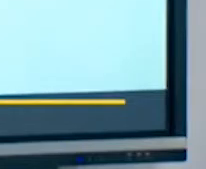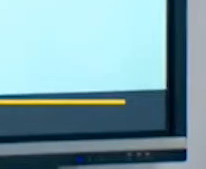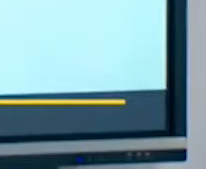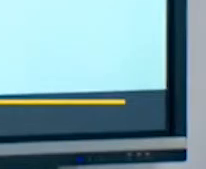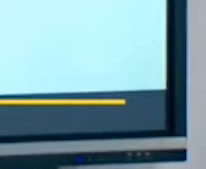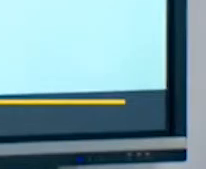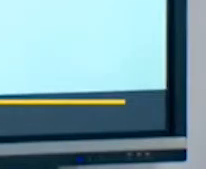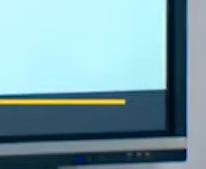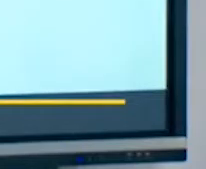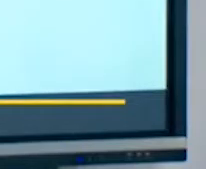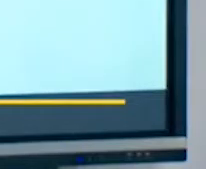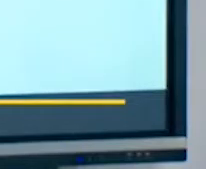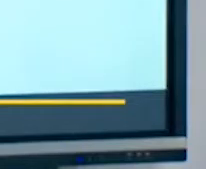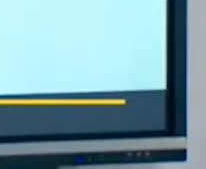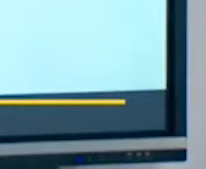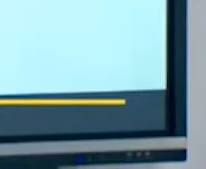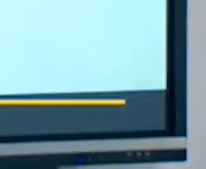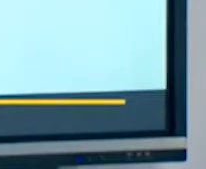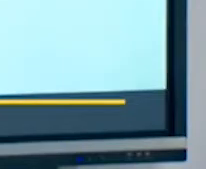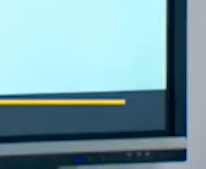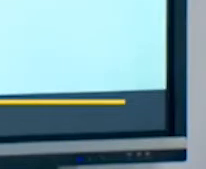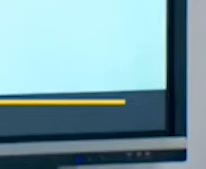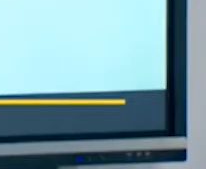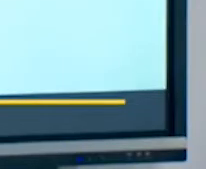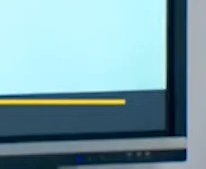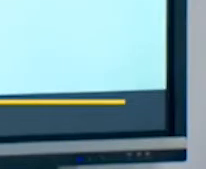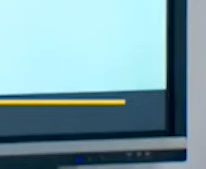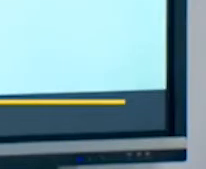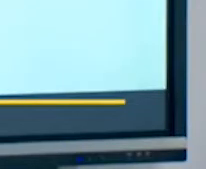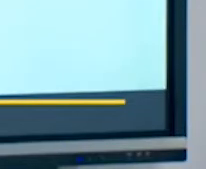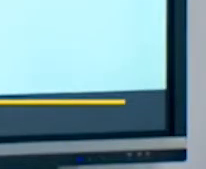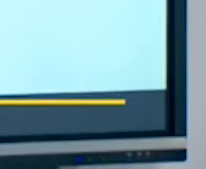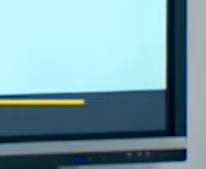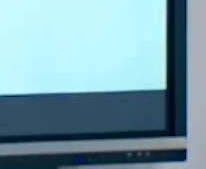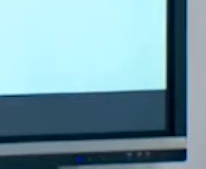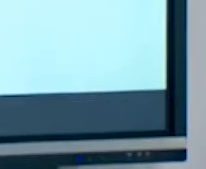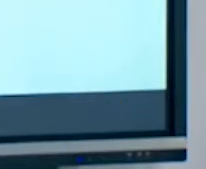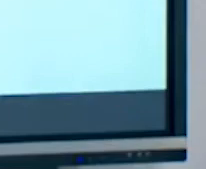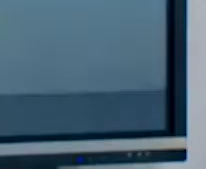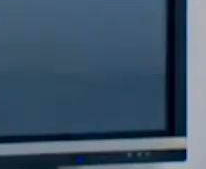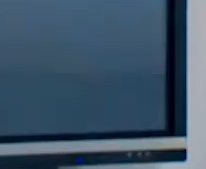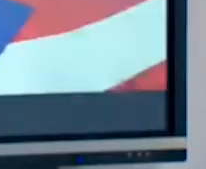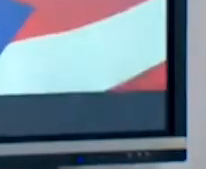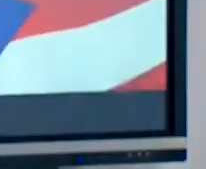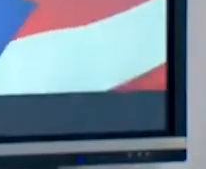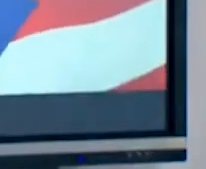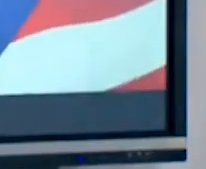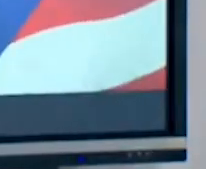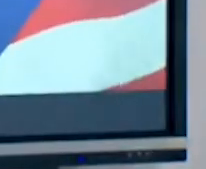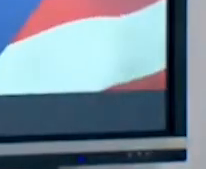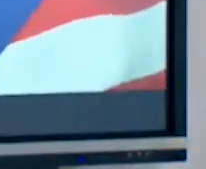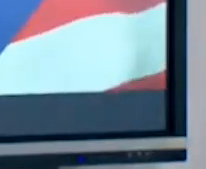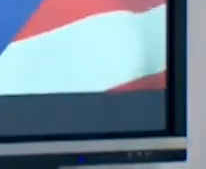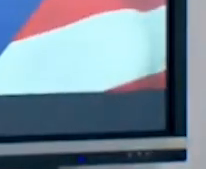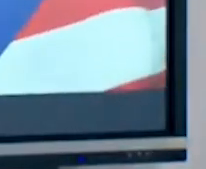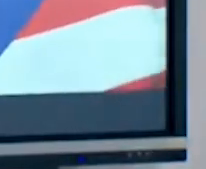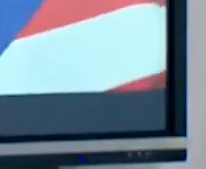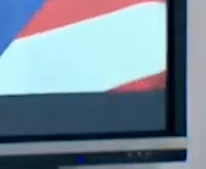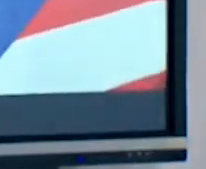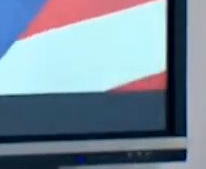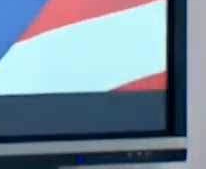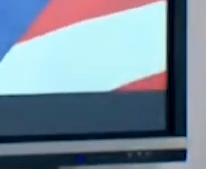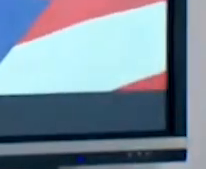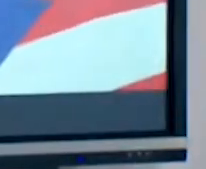un junta histórico en una programación en vivo en directo desde los estudios de WIPR